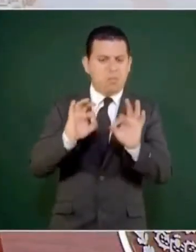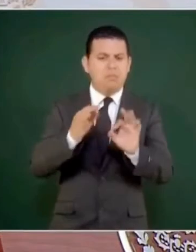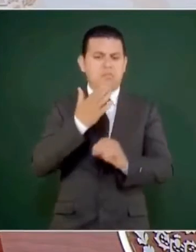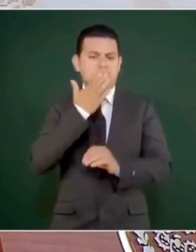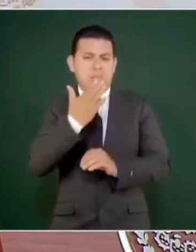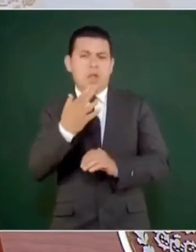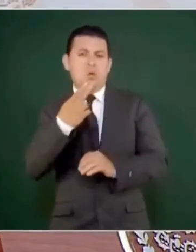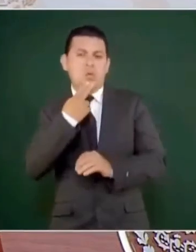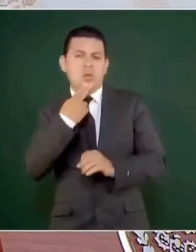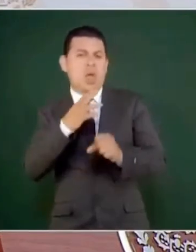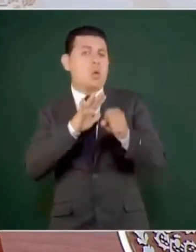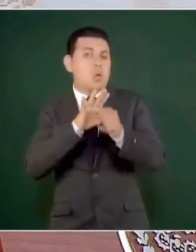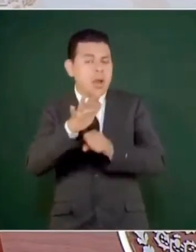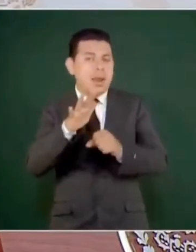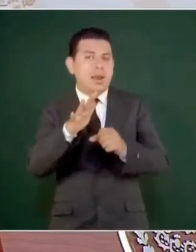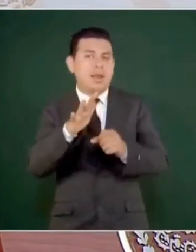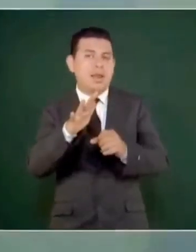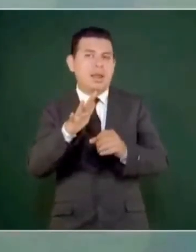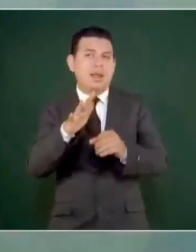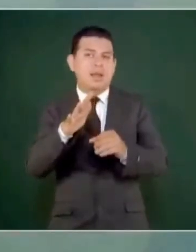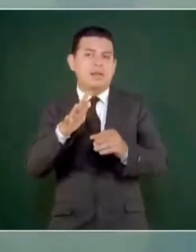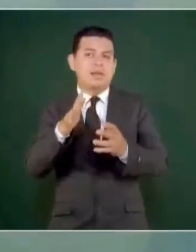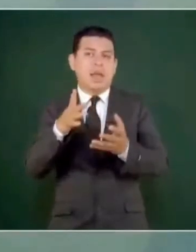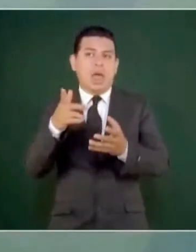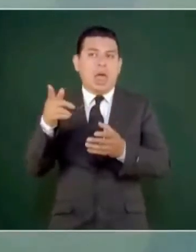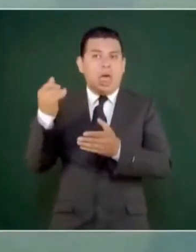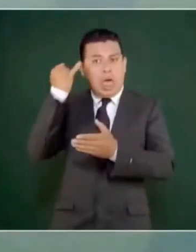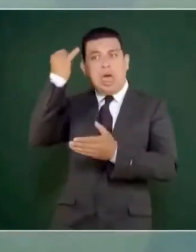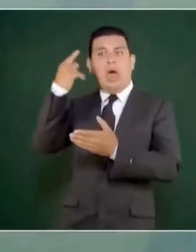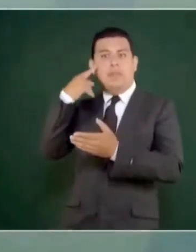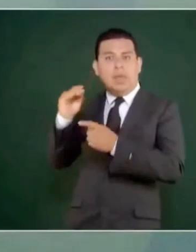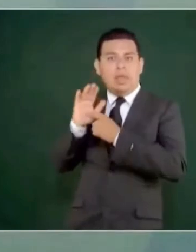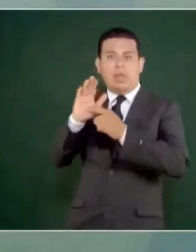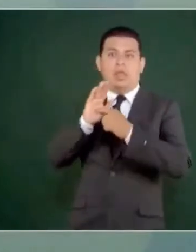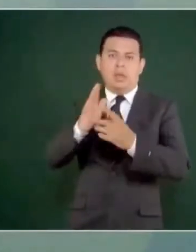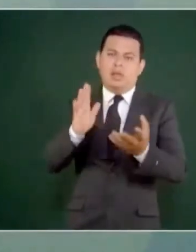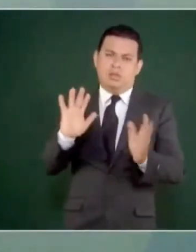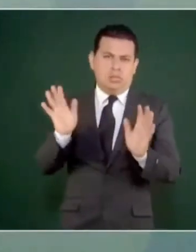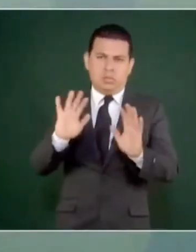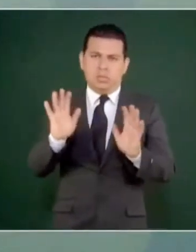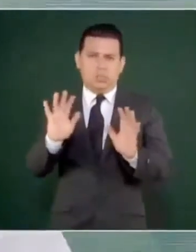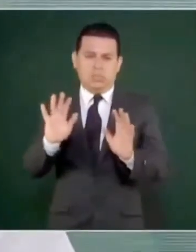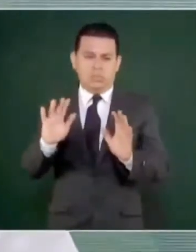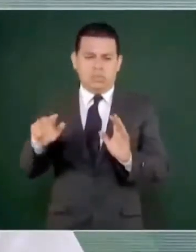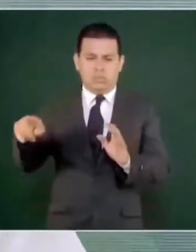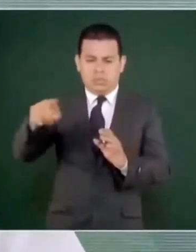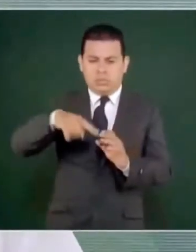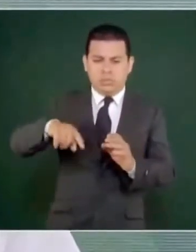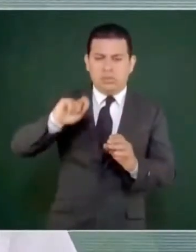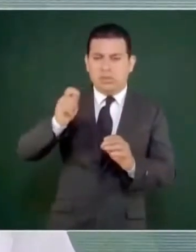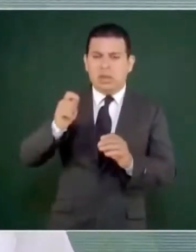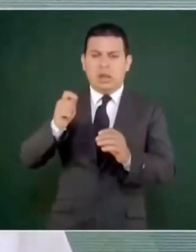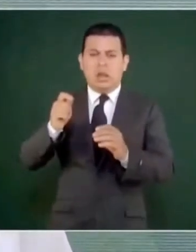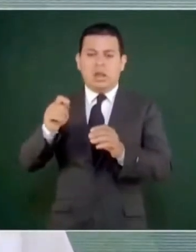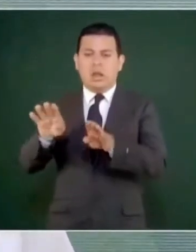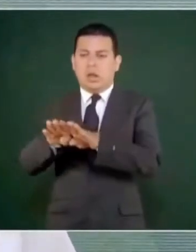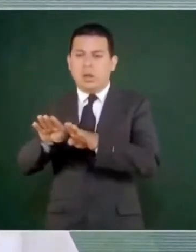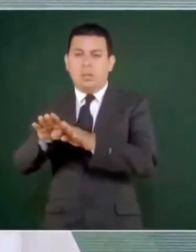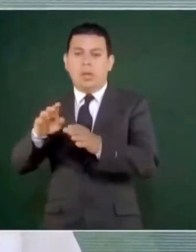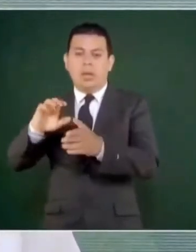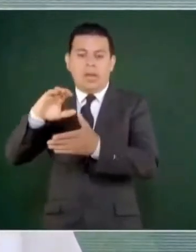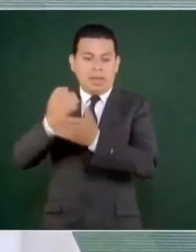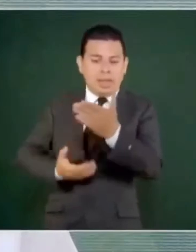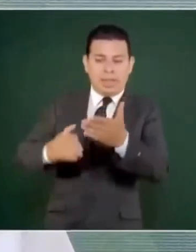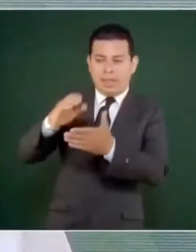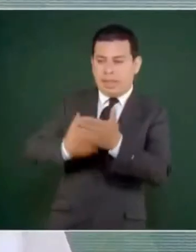se use ninguna de estas situaciones lamentables. Esto no quiere decir